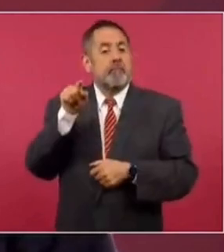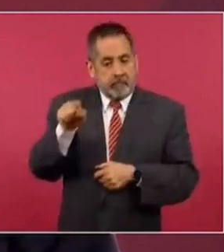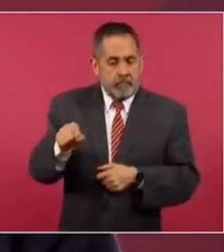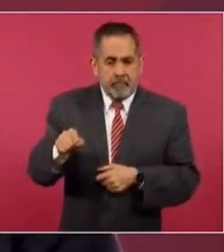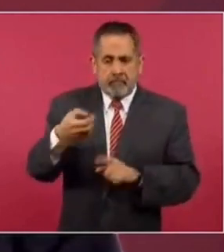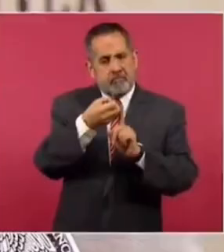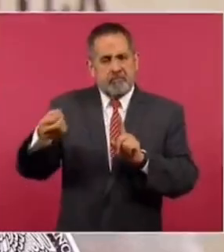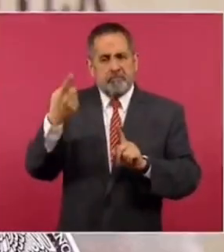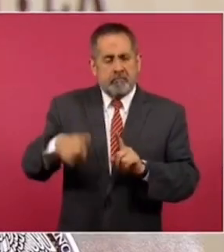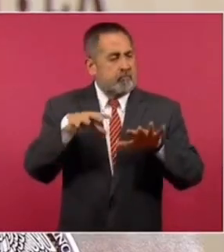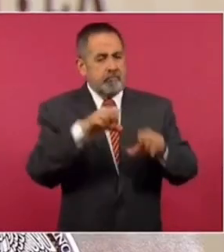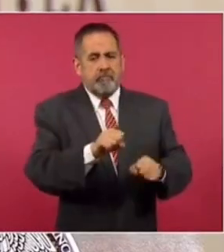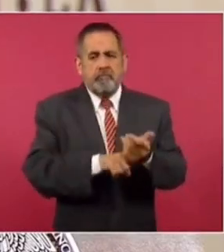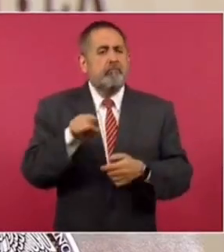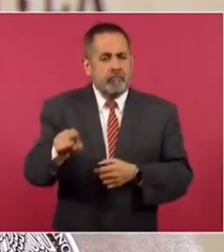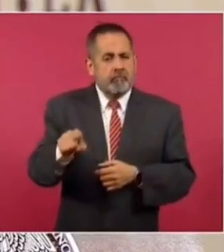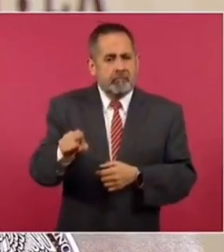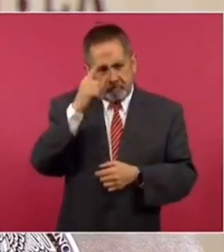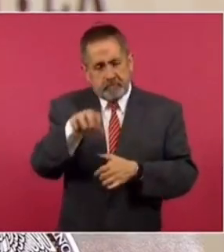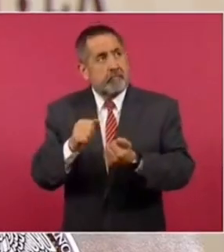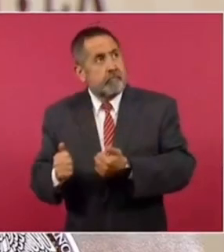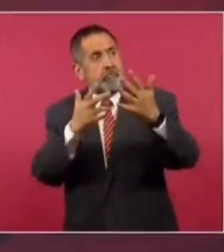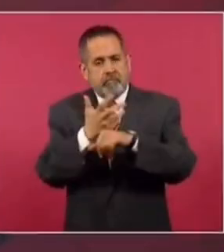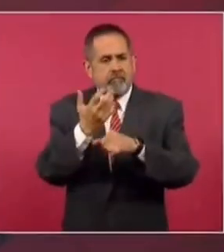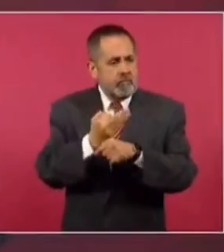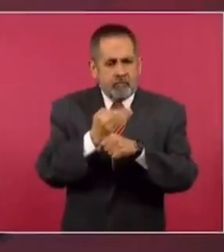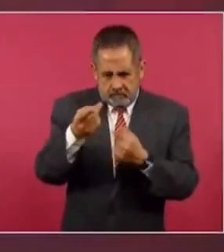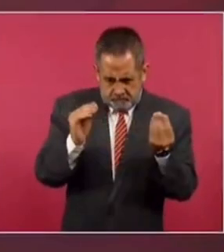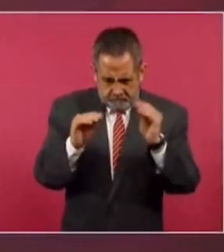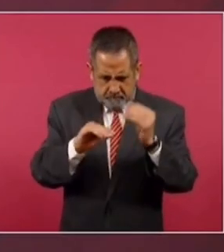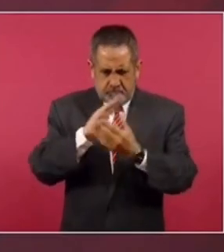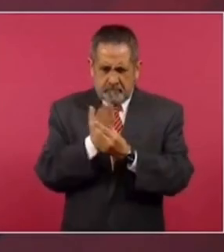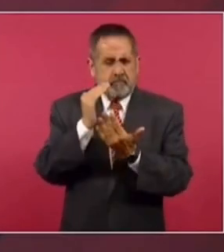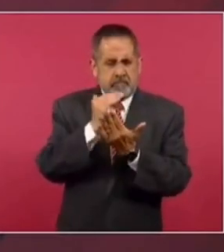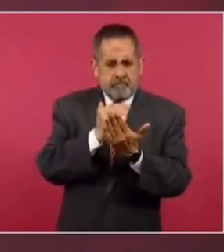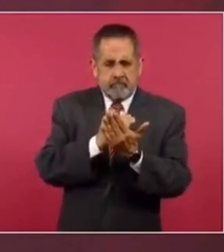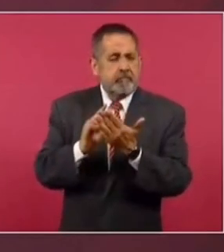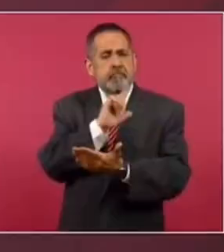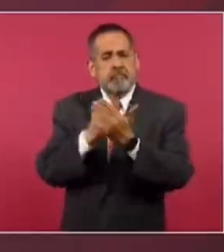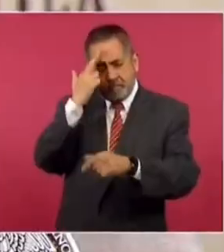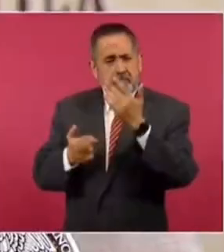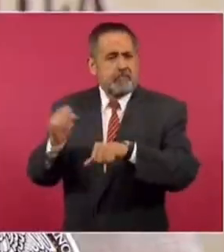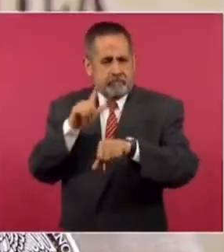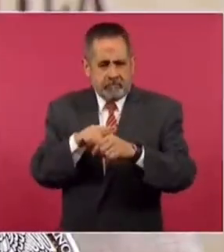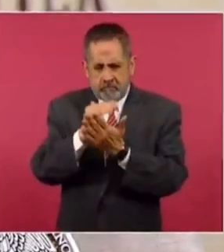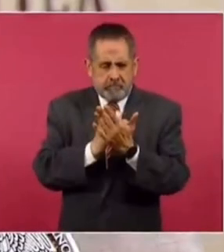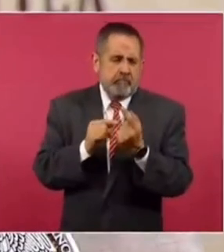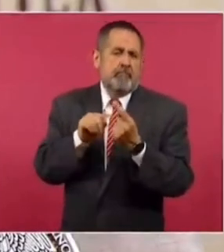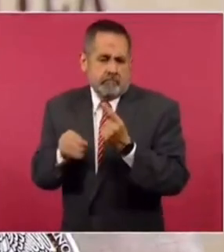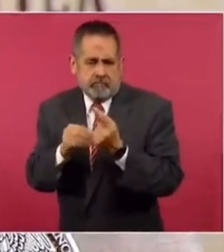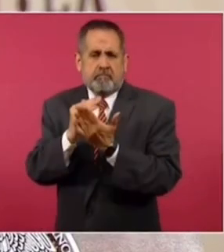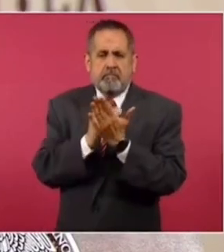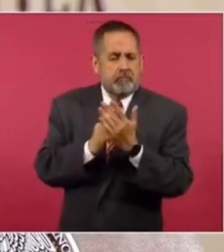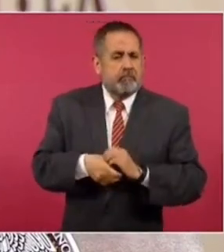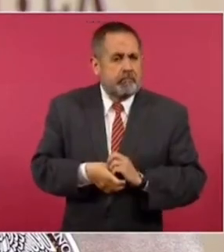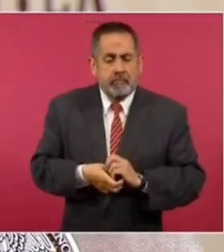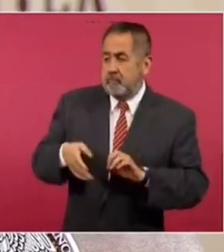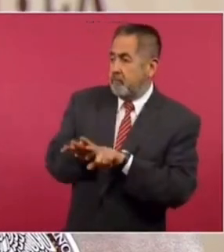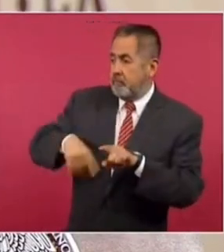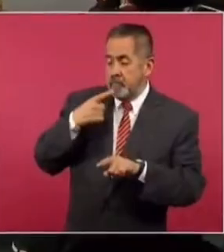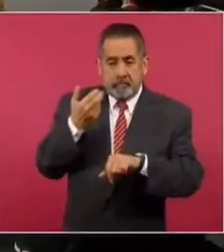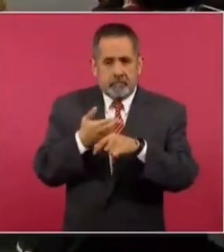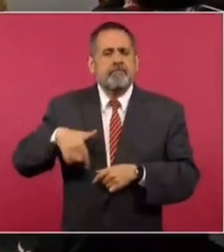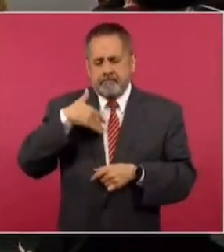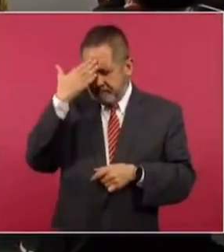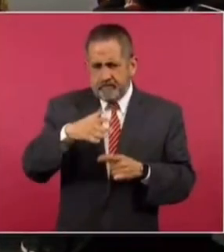ejecutó la orden de aprehensión en términos de extradición y que está integrando las carpetas por los delitos del Fuero Federal, los que ya le mencioné y otros. Adicionalmente, como mencionó la Secretaria,